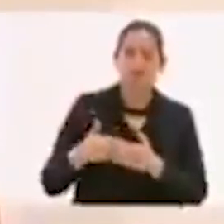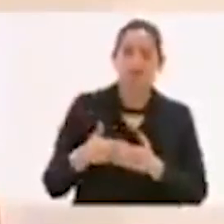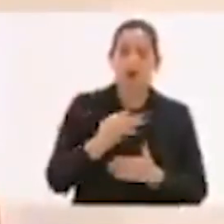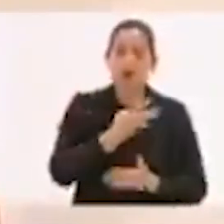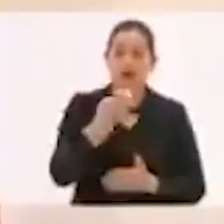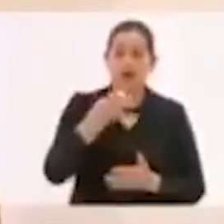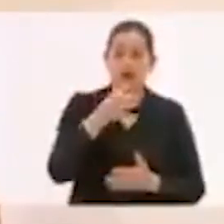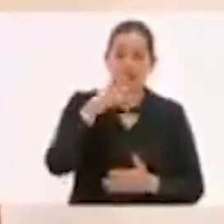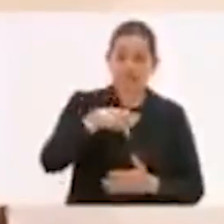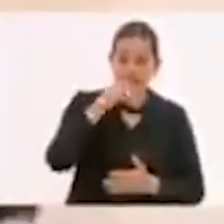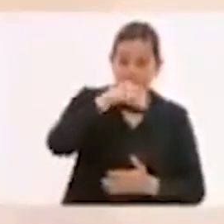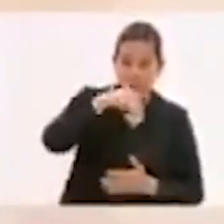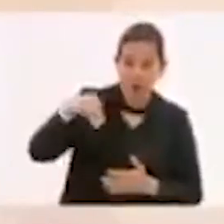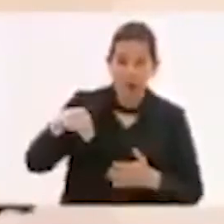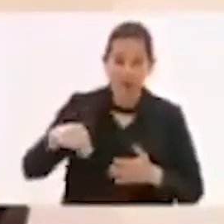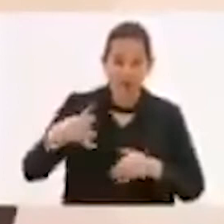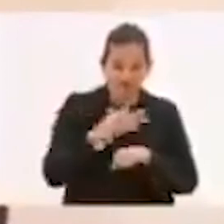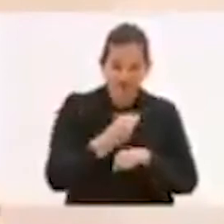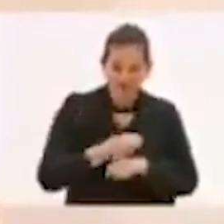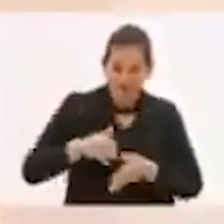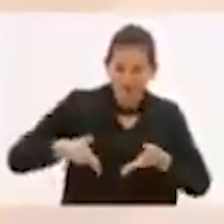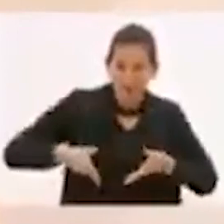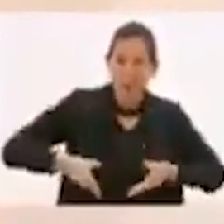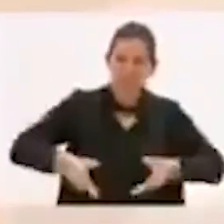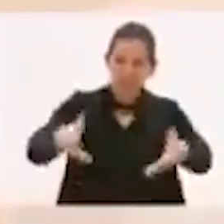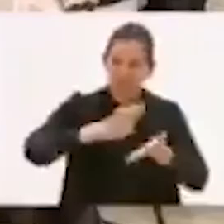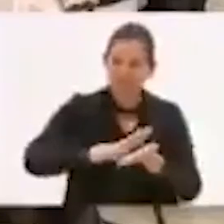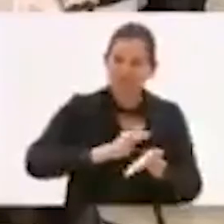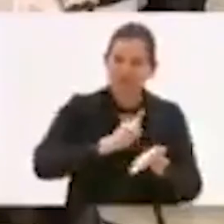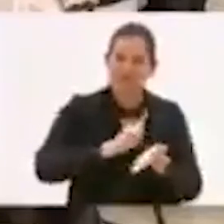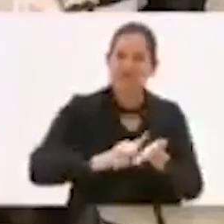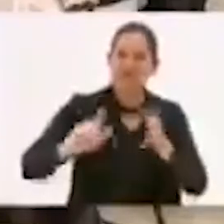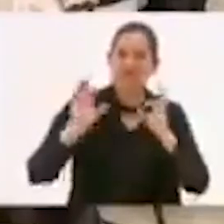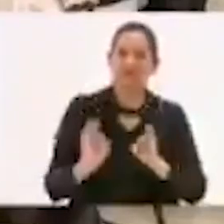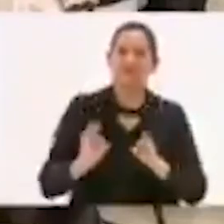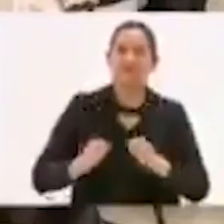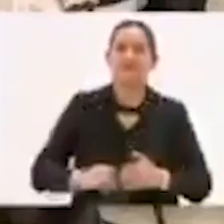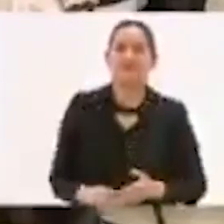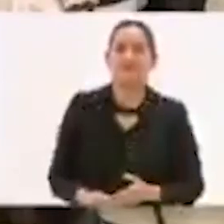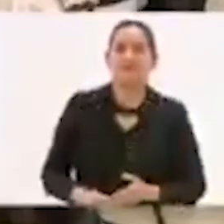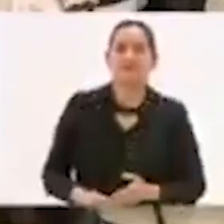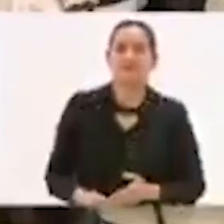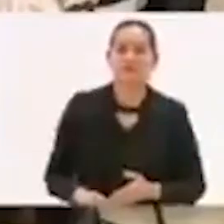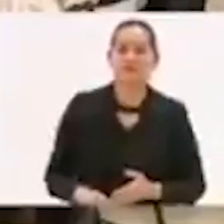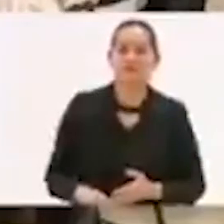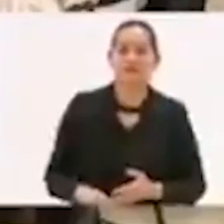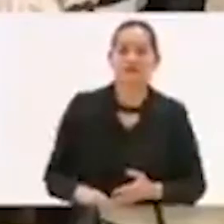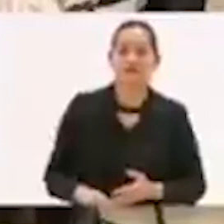de carreteras en Puebla. Y hoy estamos haciendo aquí en esta zona carreteras importantes.